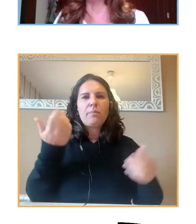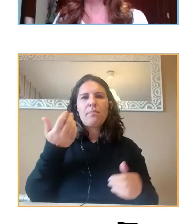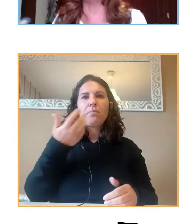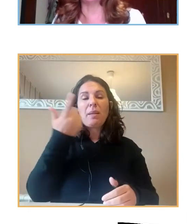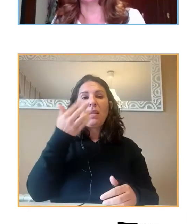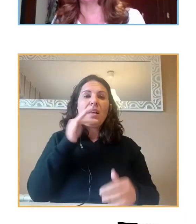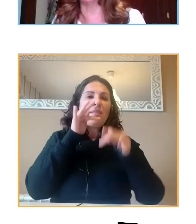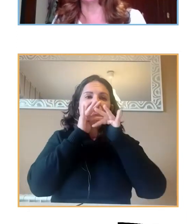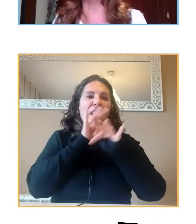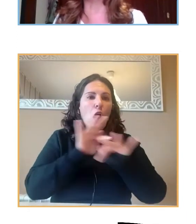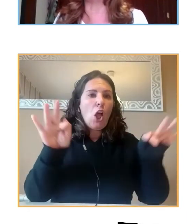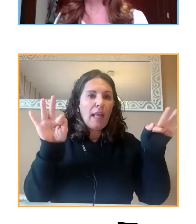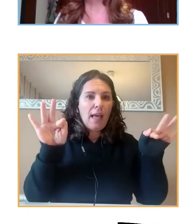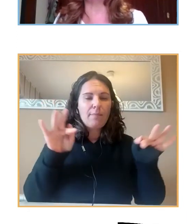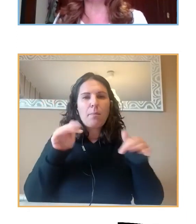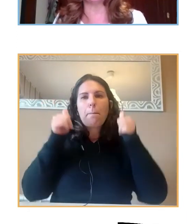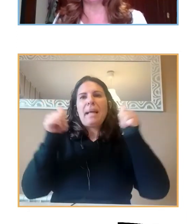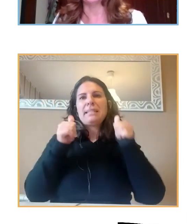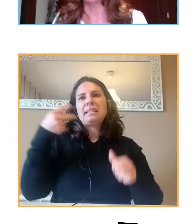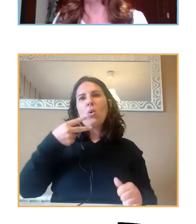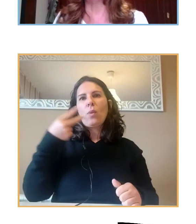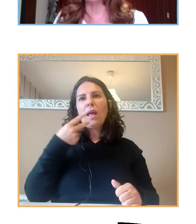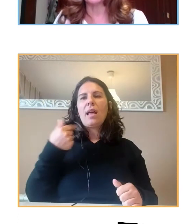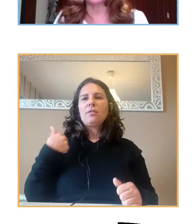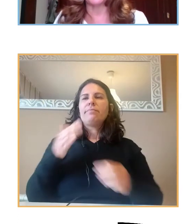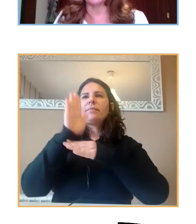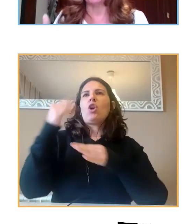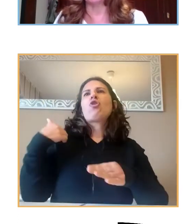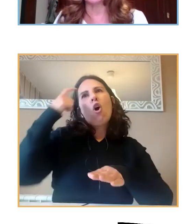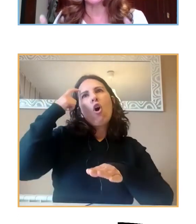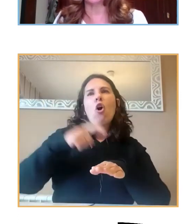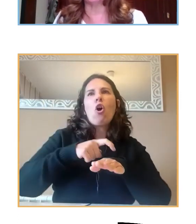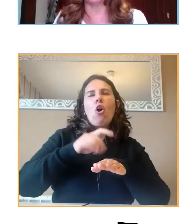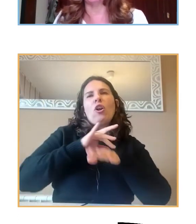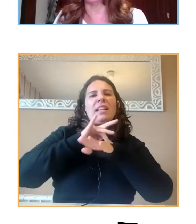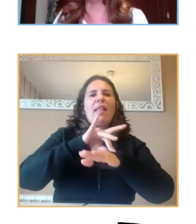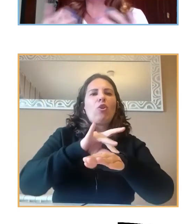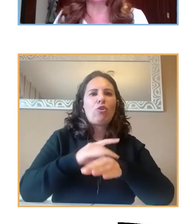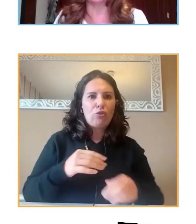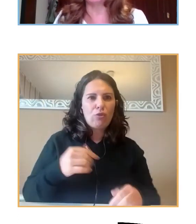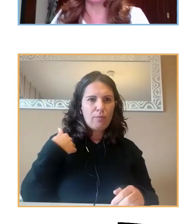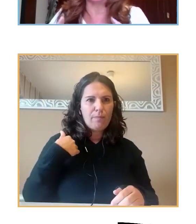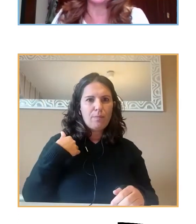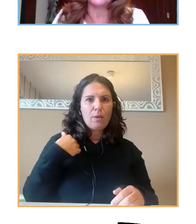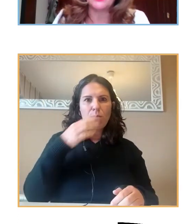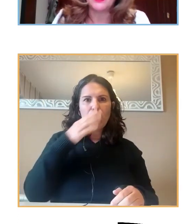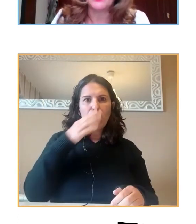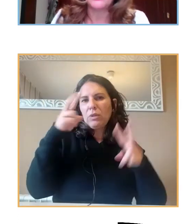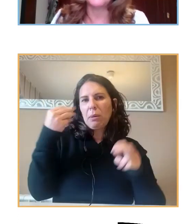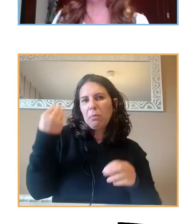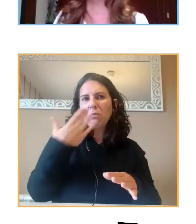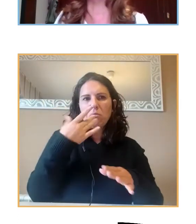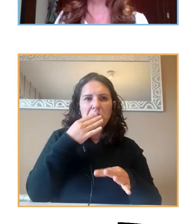hace el máster de secundaria y se presenta orientación, cuando esta persona en el mes de septiembre, porque ha salido un buen tema y le sale